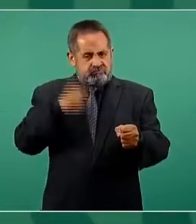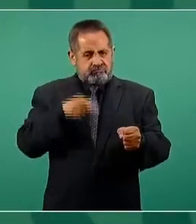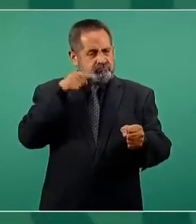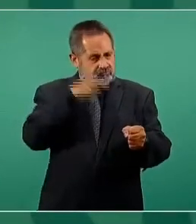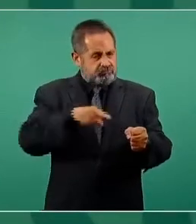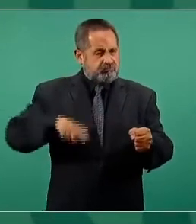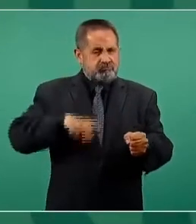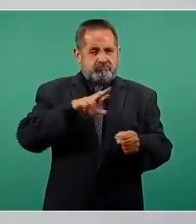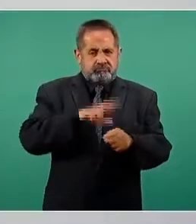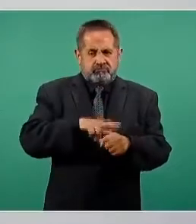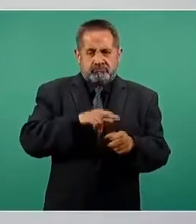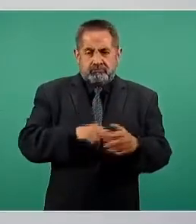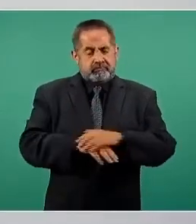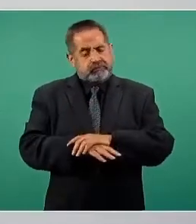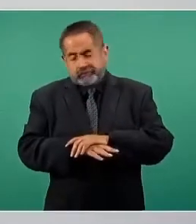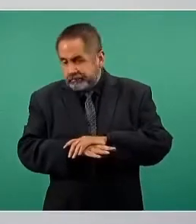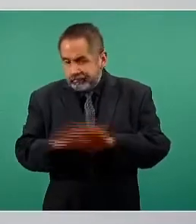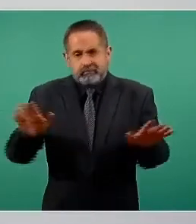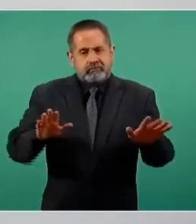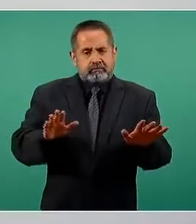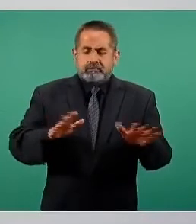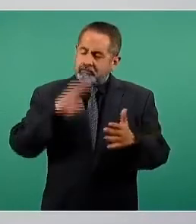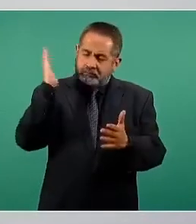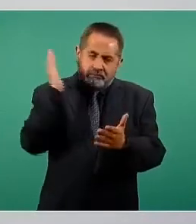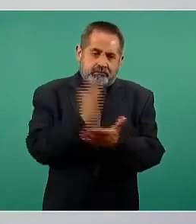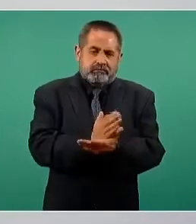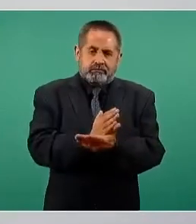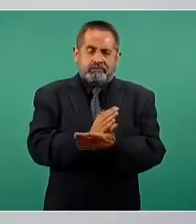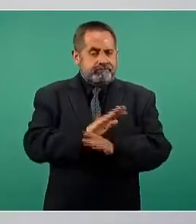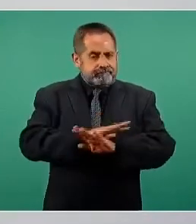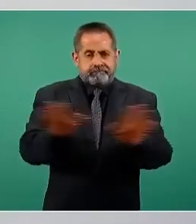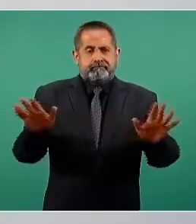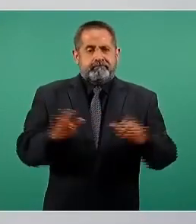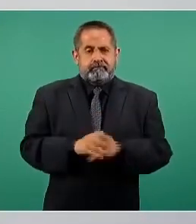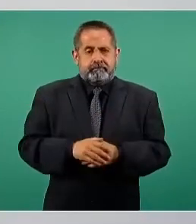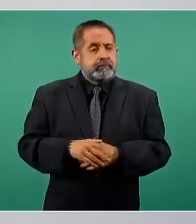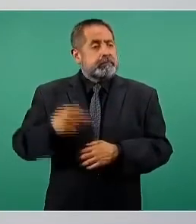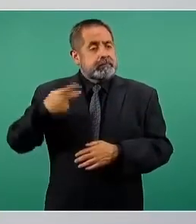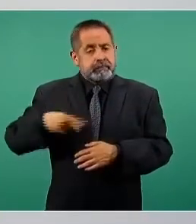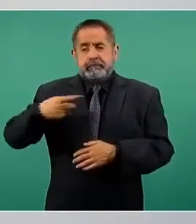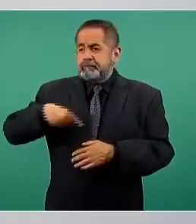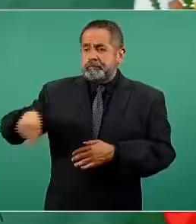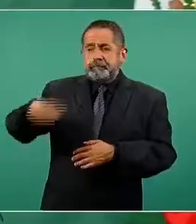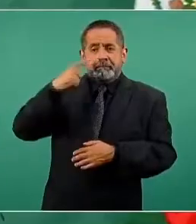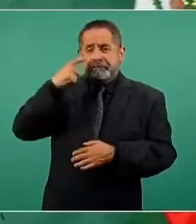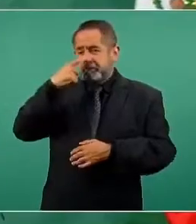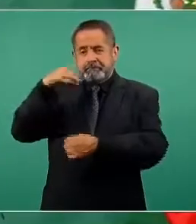Entonces, ya basta, que sean los ciudadanos.